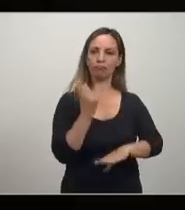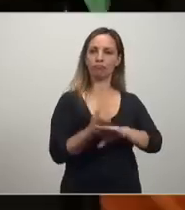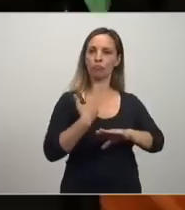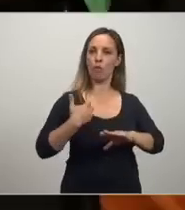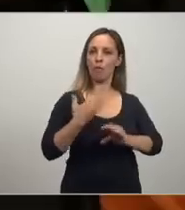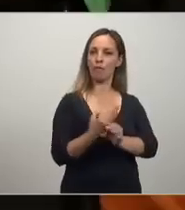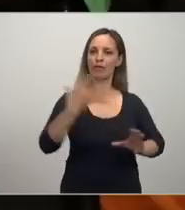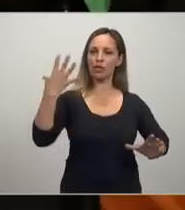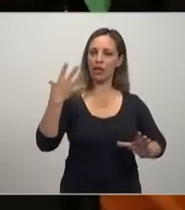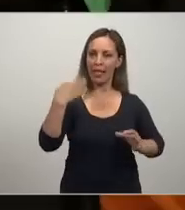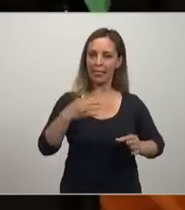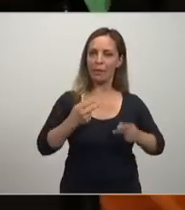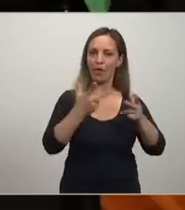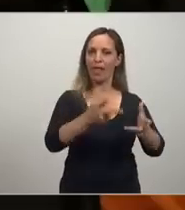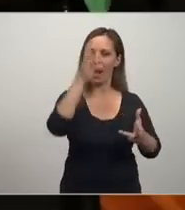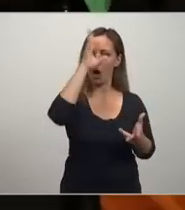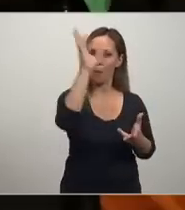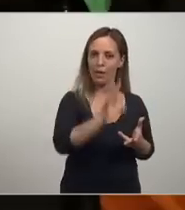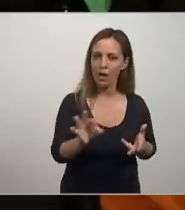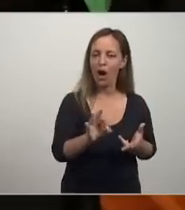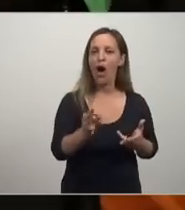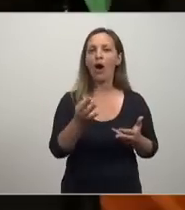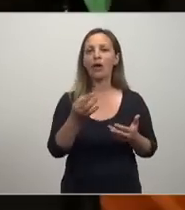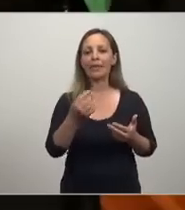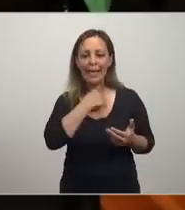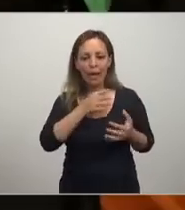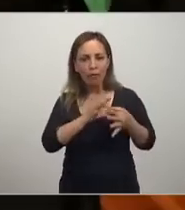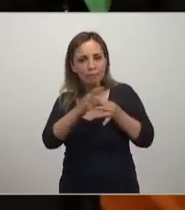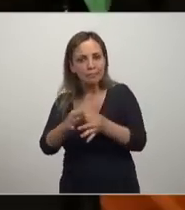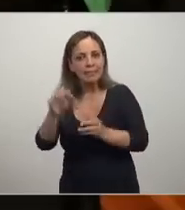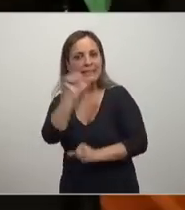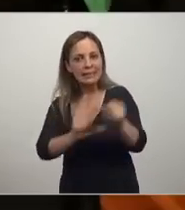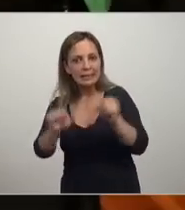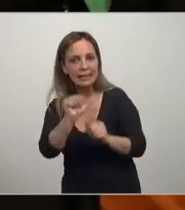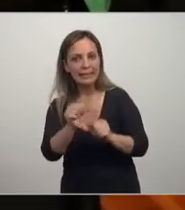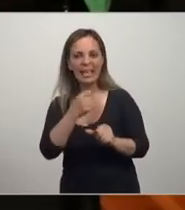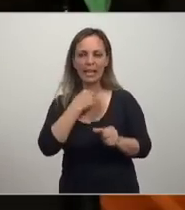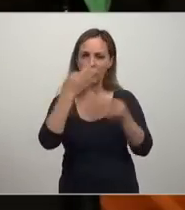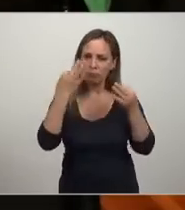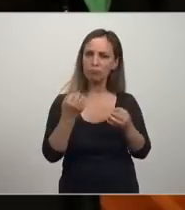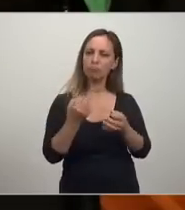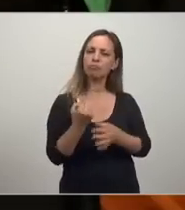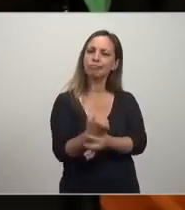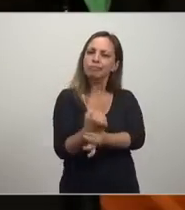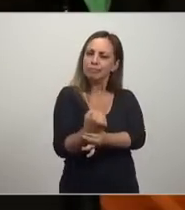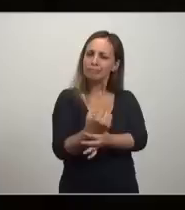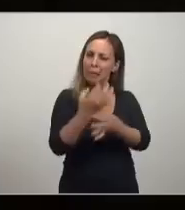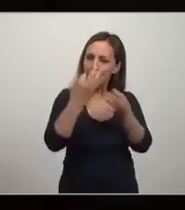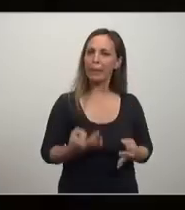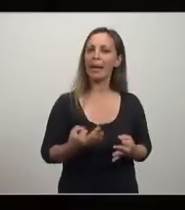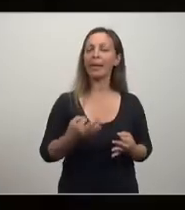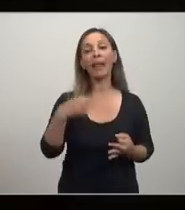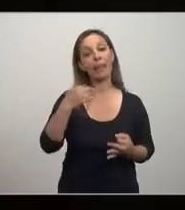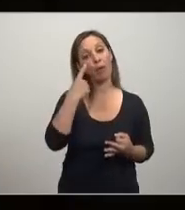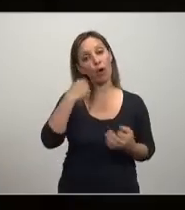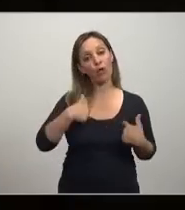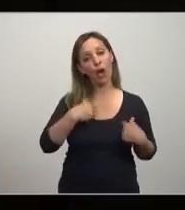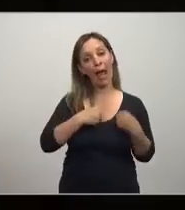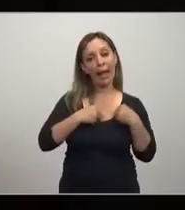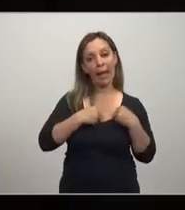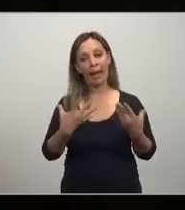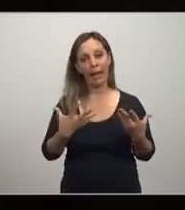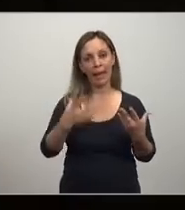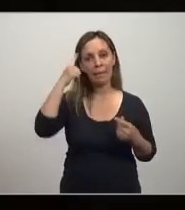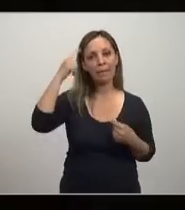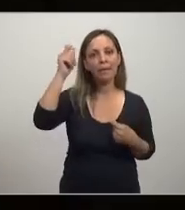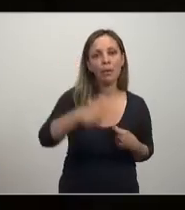académicos cuando tenemos cuando queremos hacer ciencia cuando queremos hacer academia o sea tenemos que controlar esos prejuicios